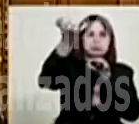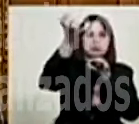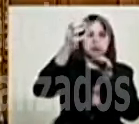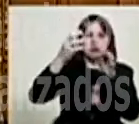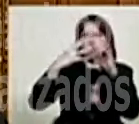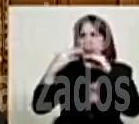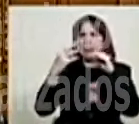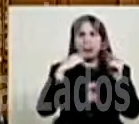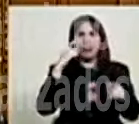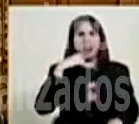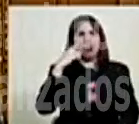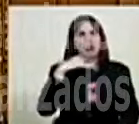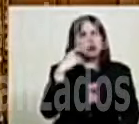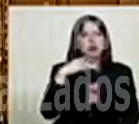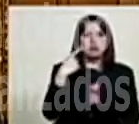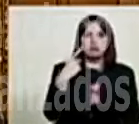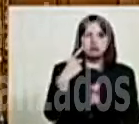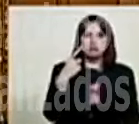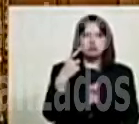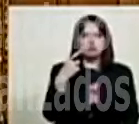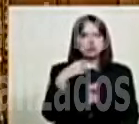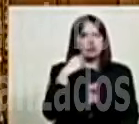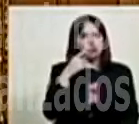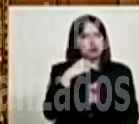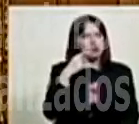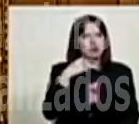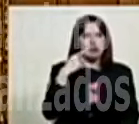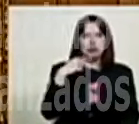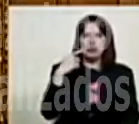Y yo sigo hablando, sigo hablando.